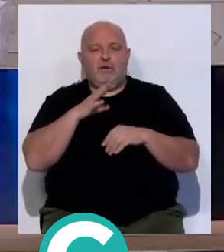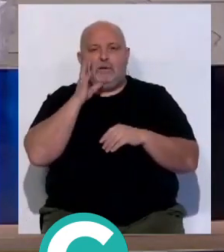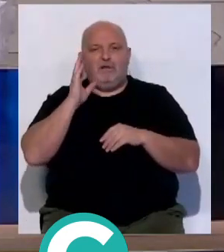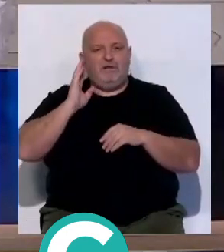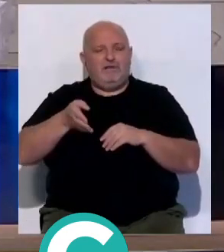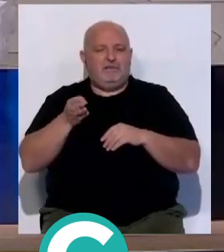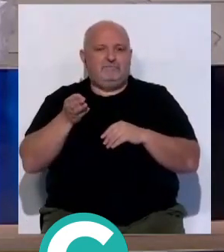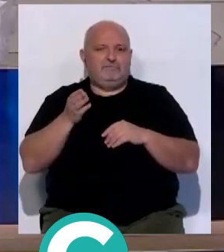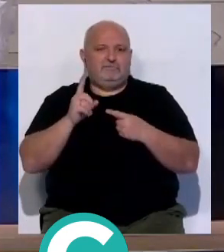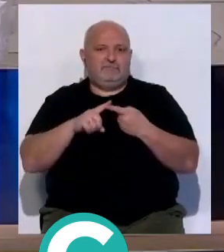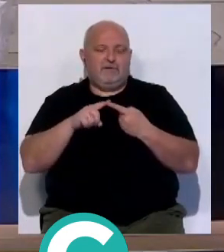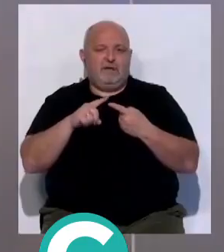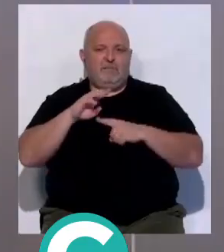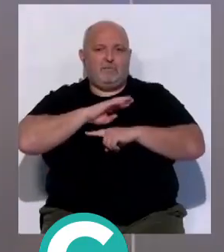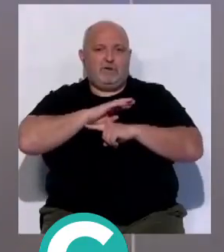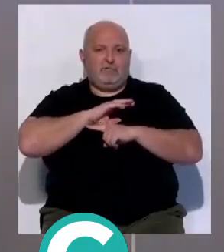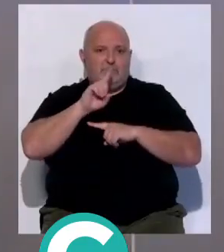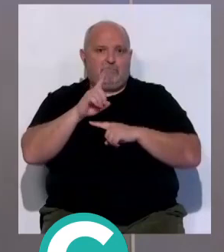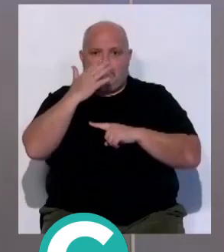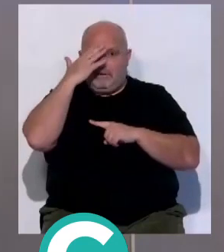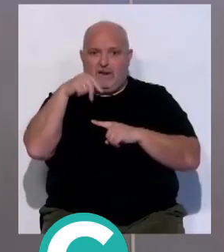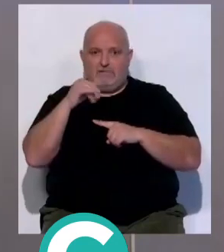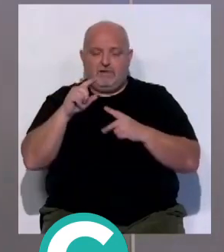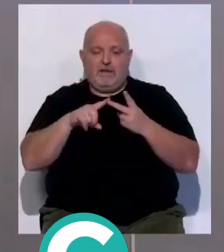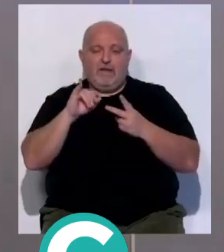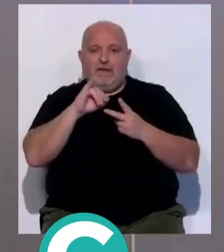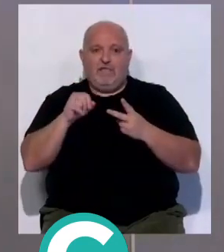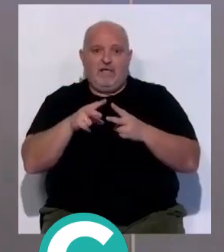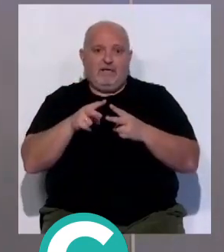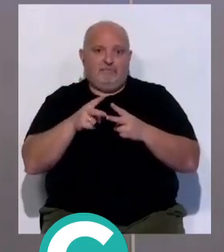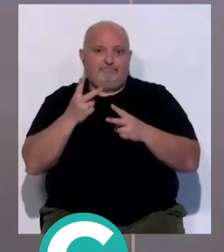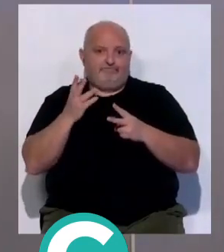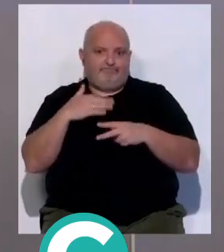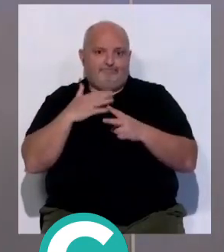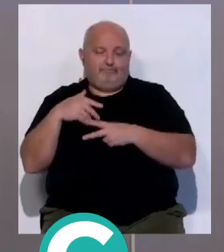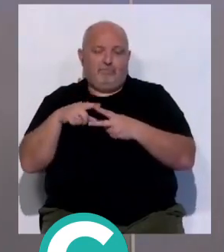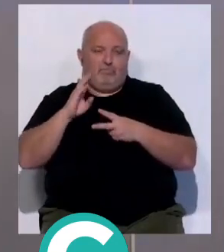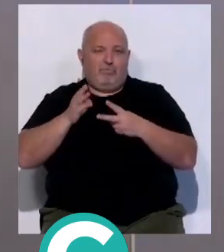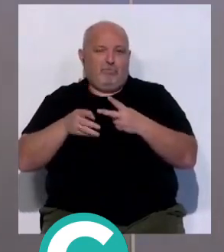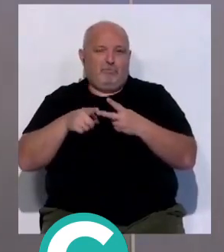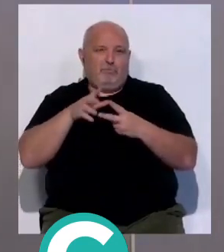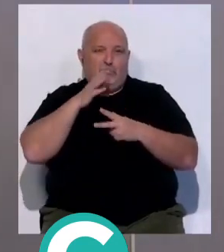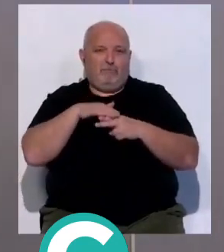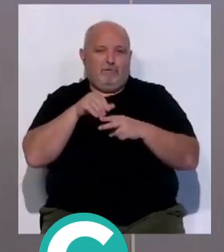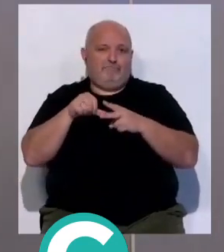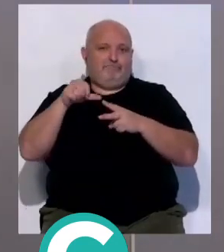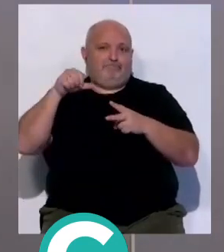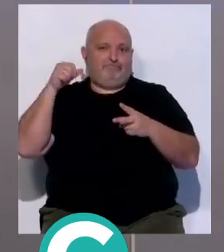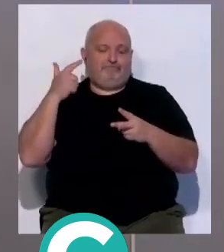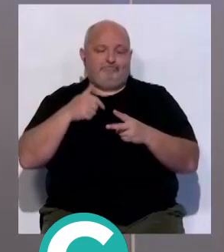sanciones, que son la de Conan Ledema y la de Isaac Arcelén, o sea que el número se agranda un poquito.